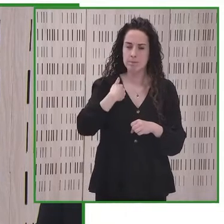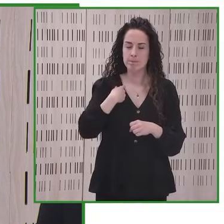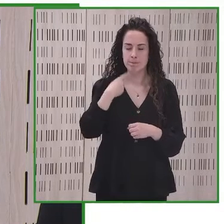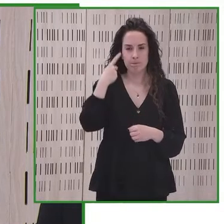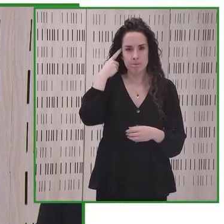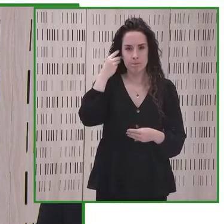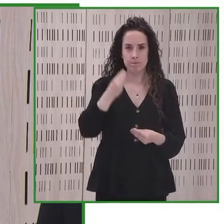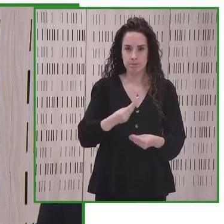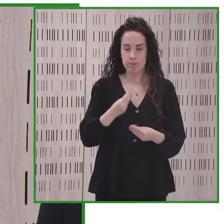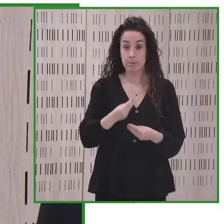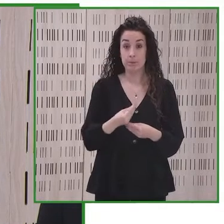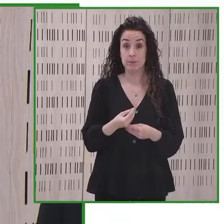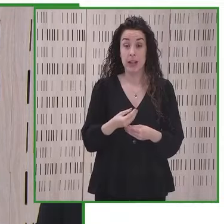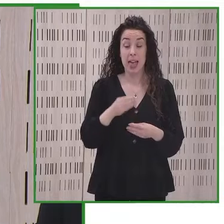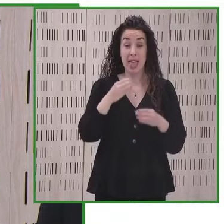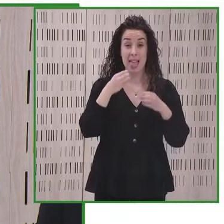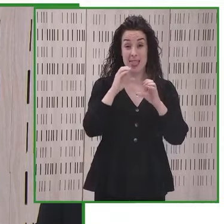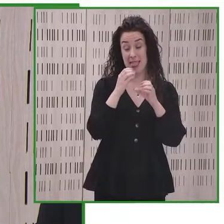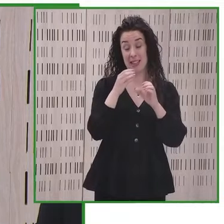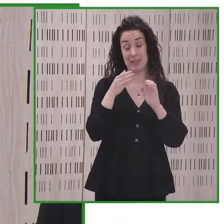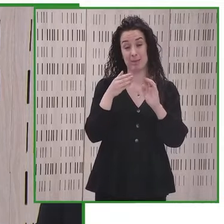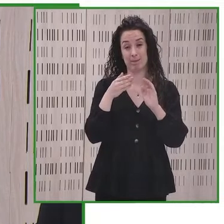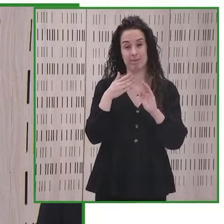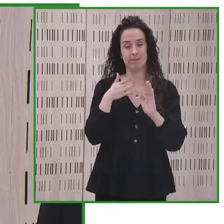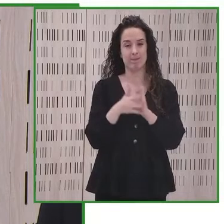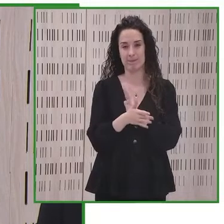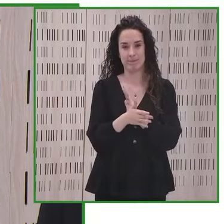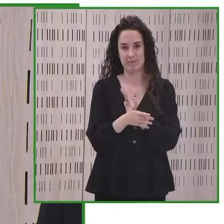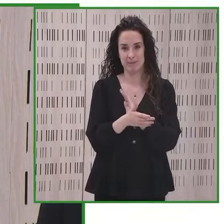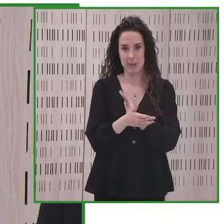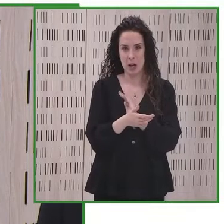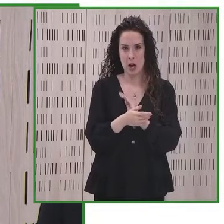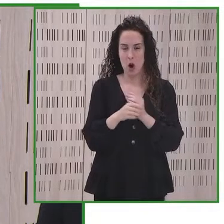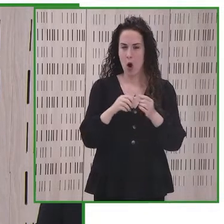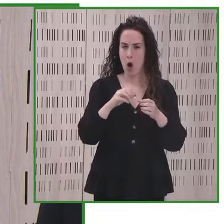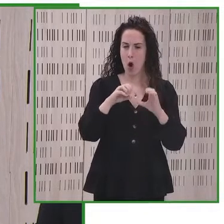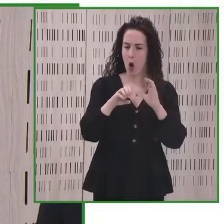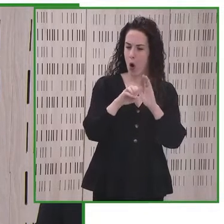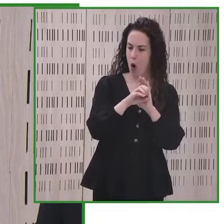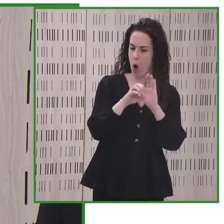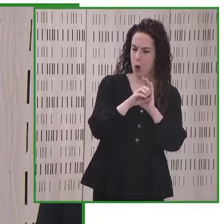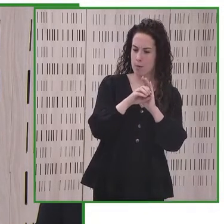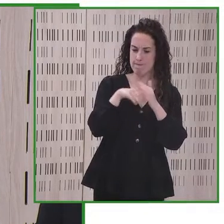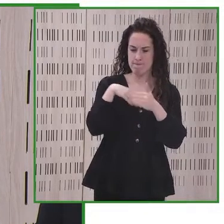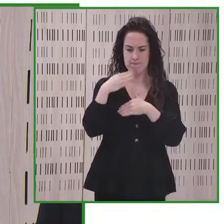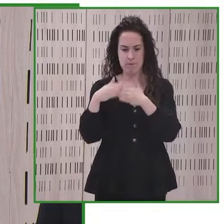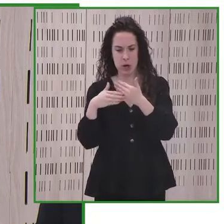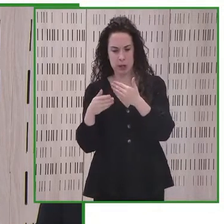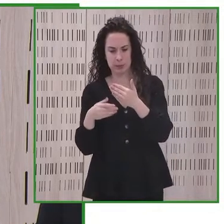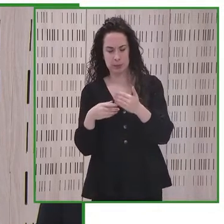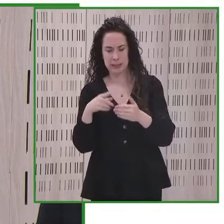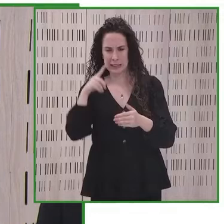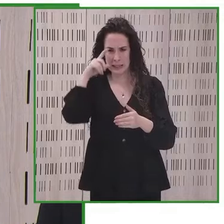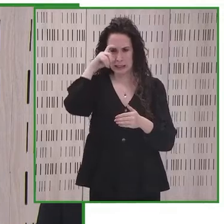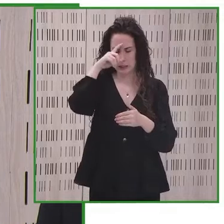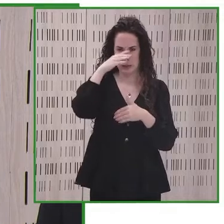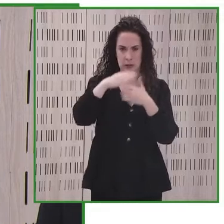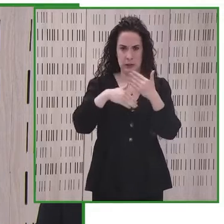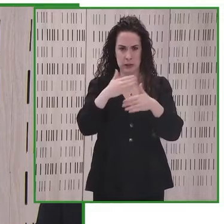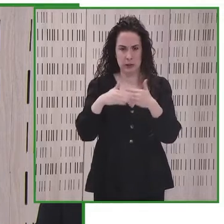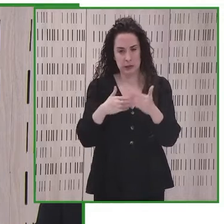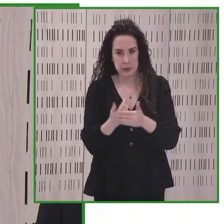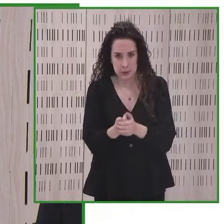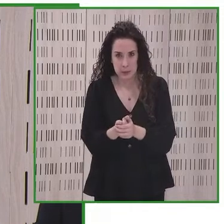necesidad, la ciencia responde con un entramado de códigos y procedimientos poniendo en marcha toda la maquinaria